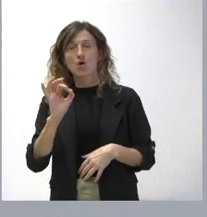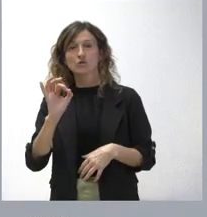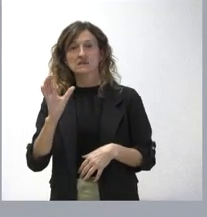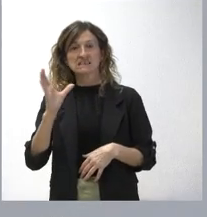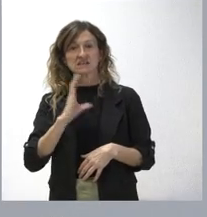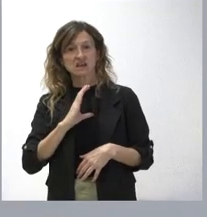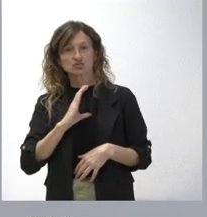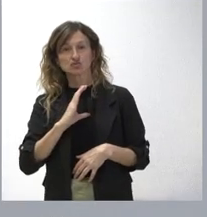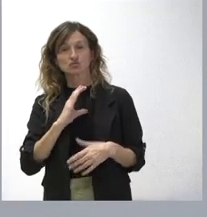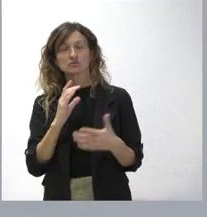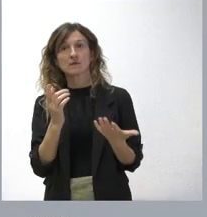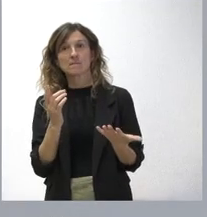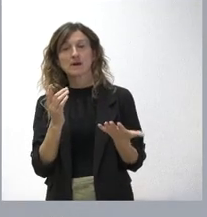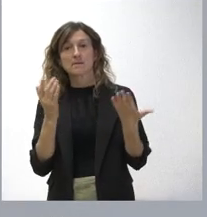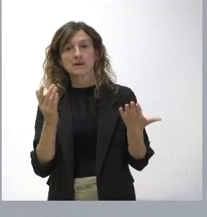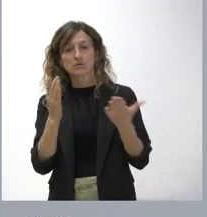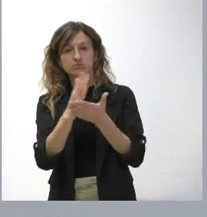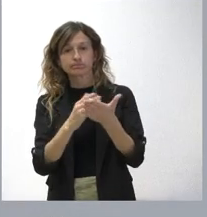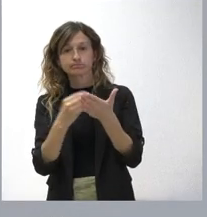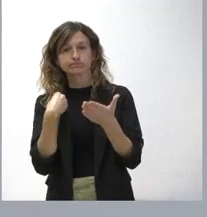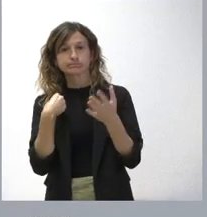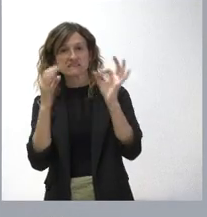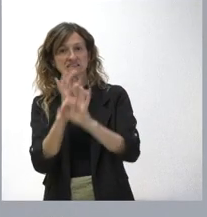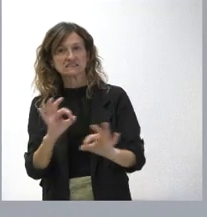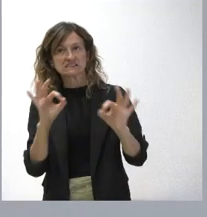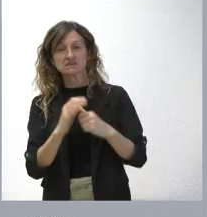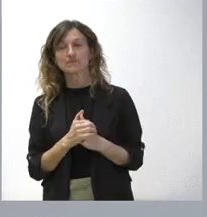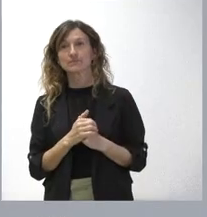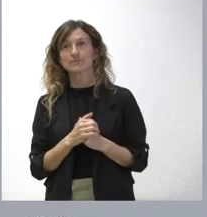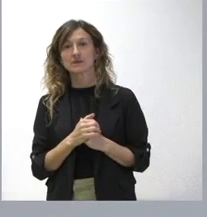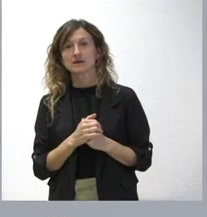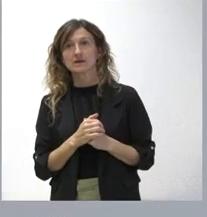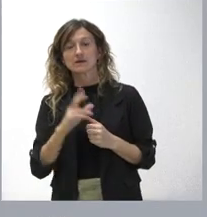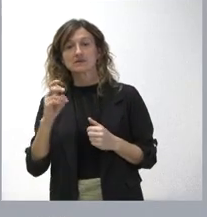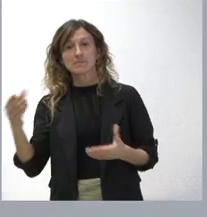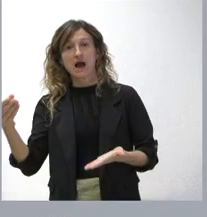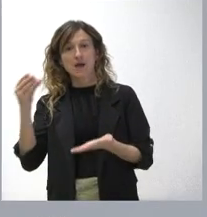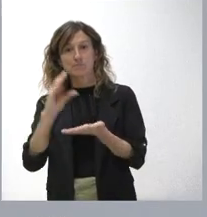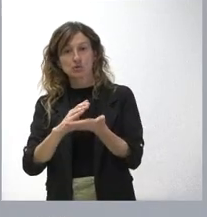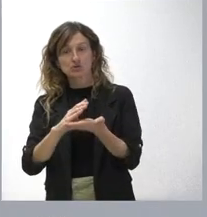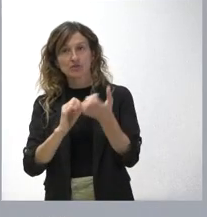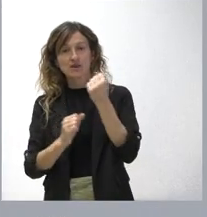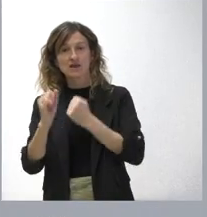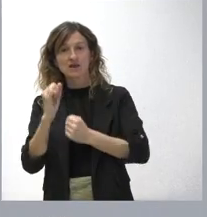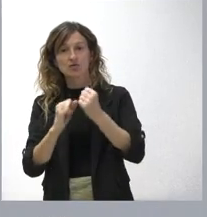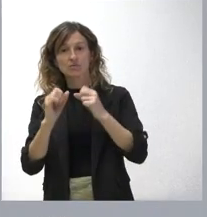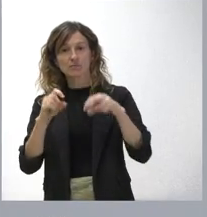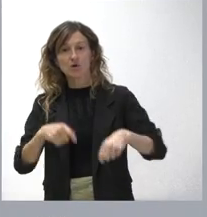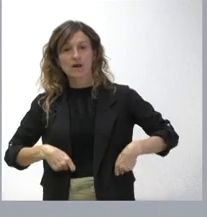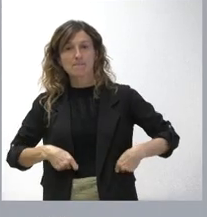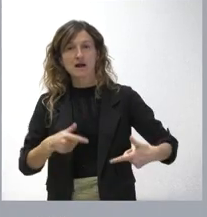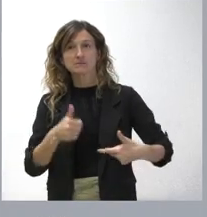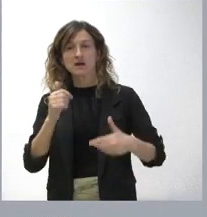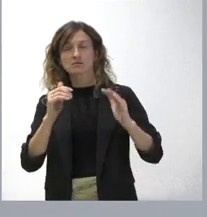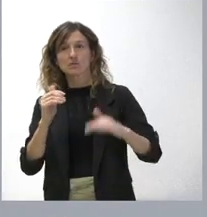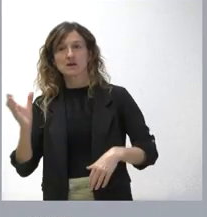comunidades autónomas sin contar con las comunidades autónomas y sin realizar las aportaciones económicas que se derivan de esos mayores gastos o esos